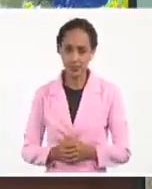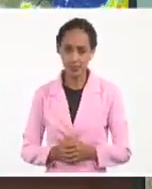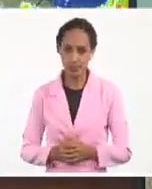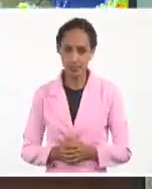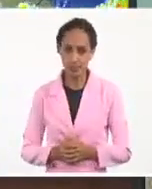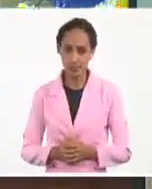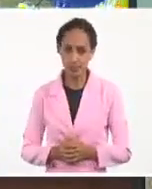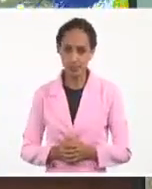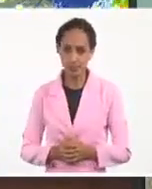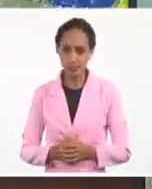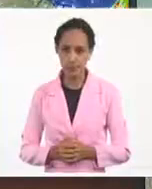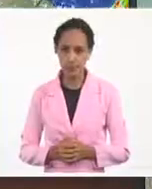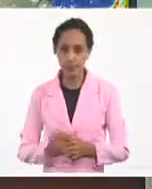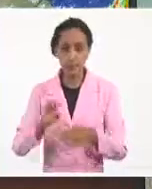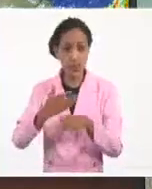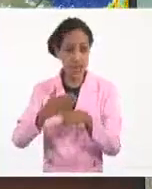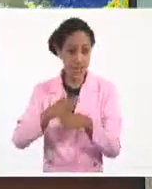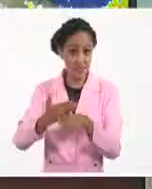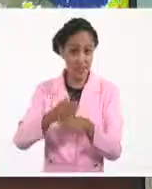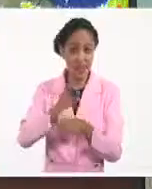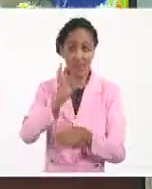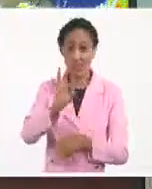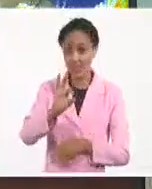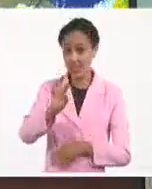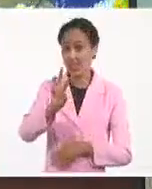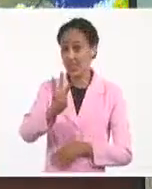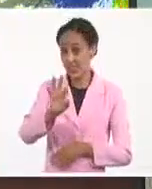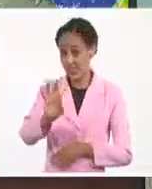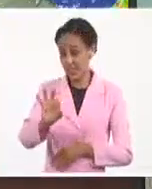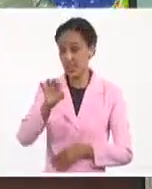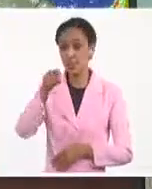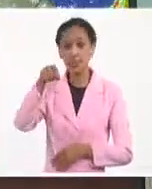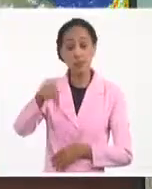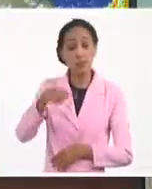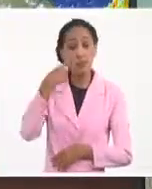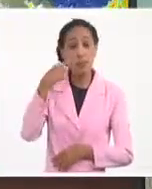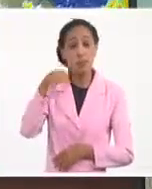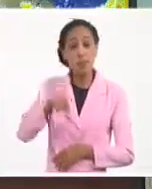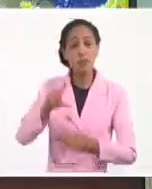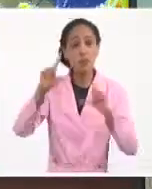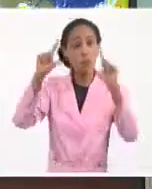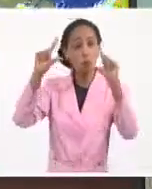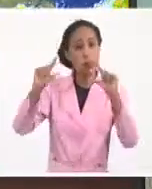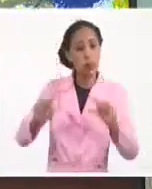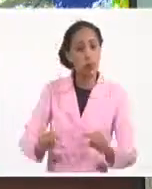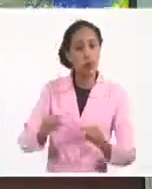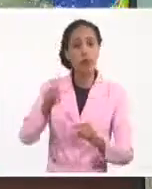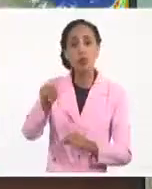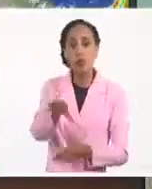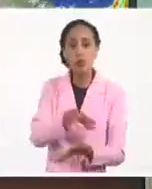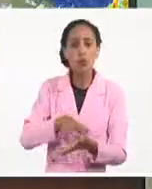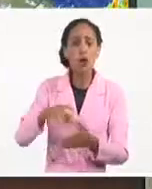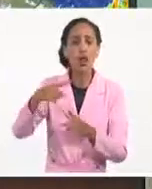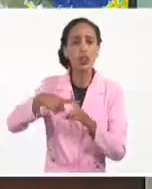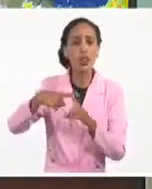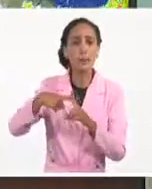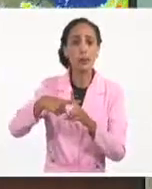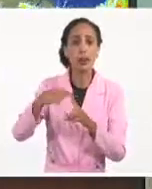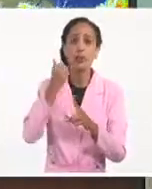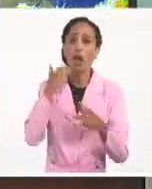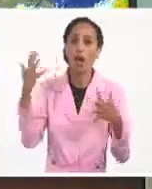decir que disminuyendo su velocidad de traslación, yendo hacia un área con temperatura alta,